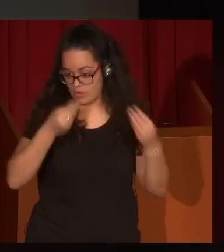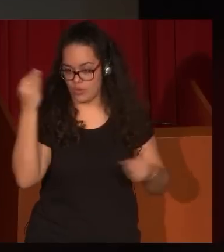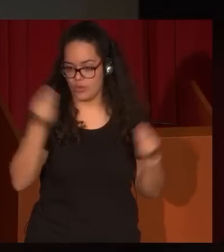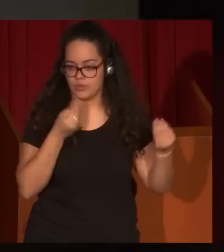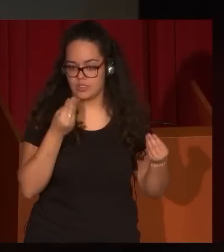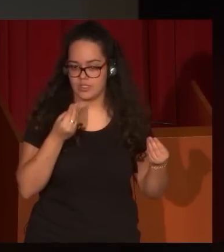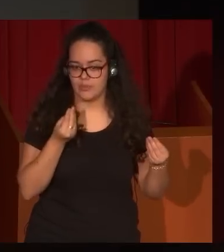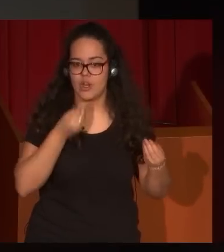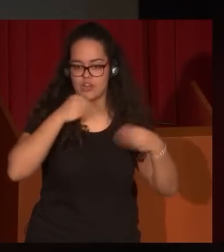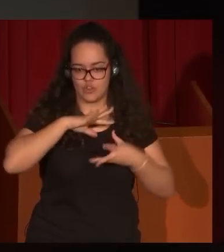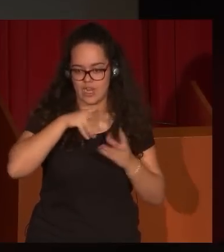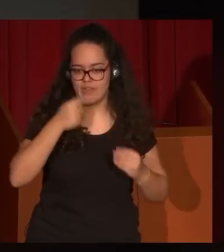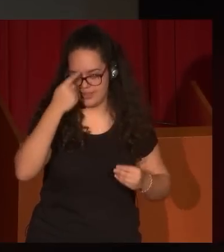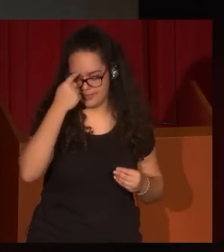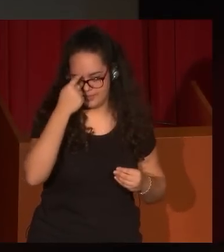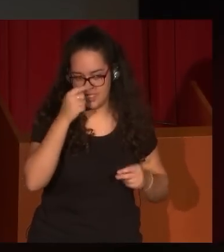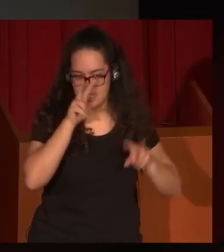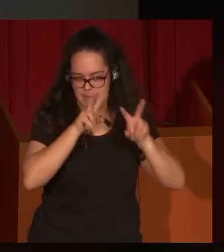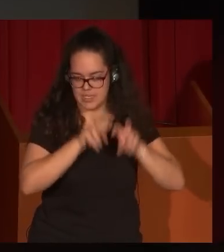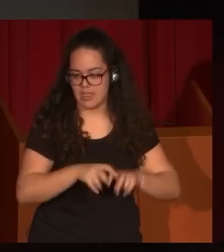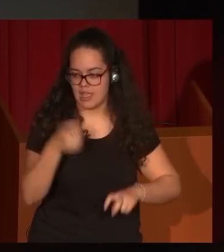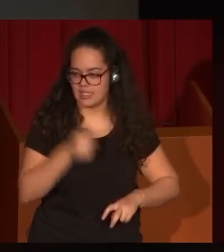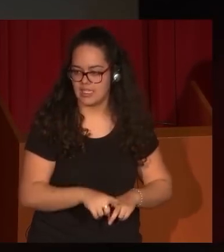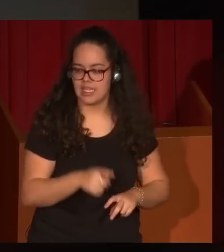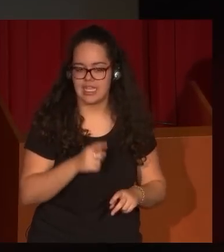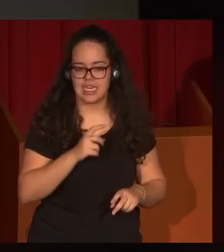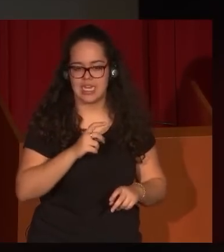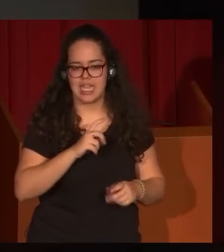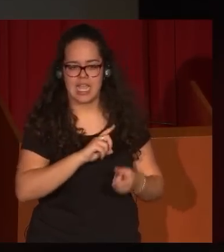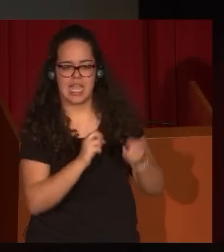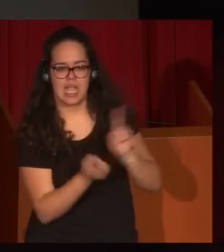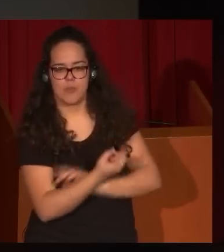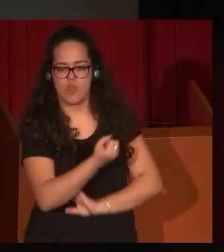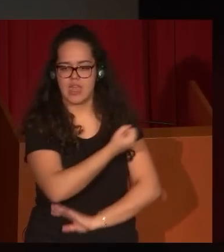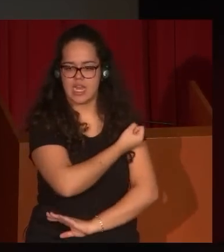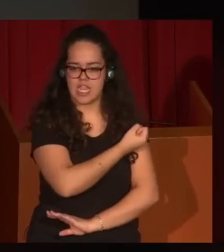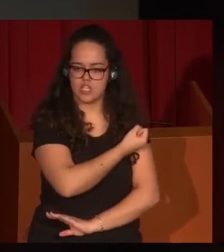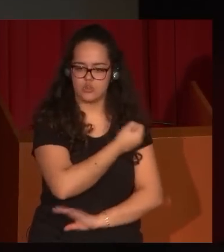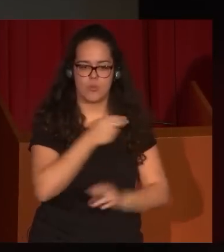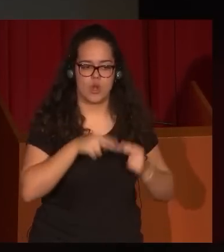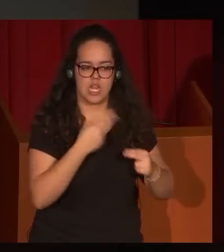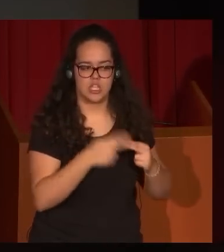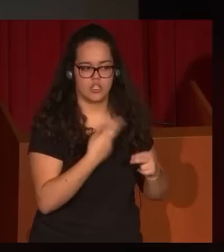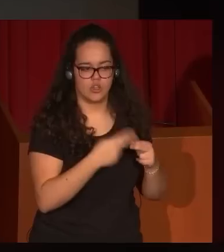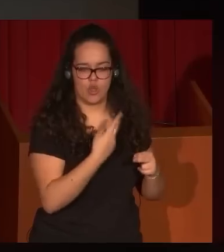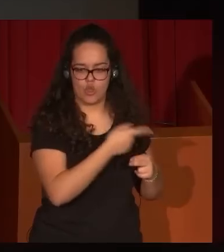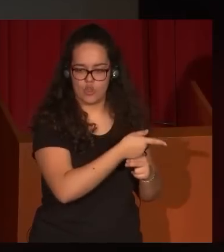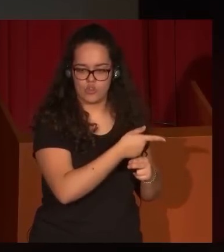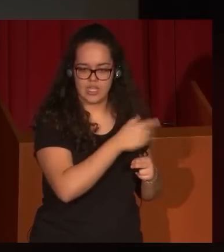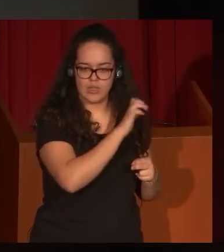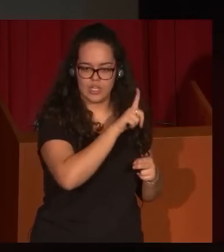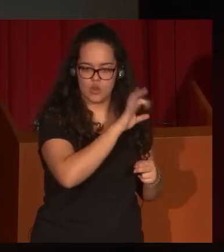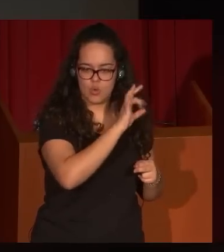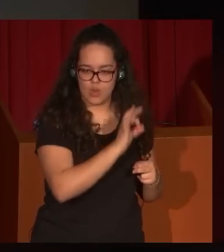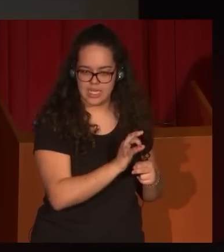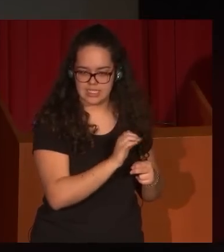tendrá que ahondar la historiografía, el cambio de registro político que hace Eugenio Lucas. Es muy claro cómo